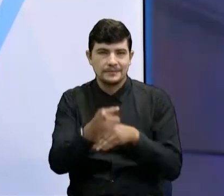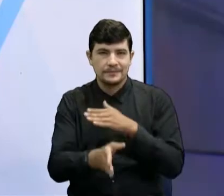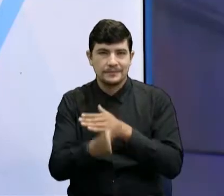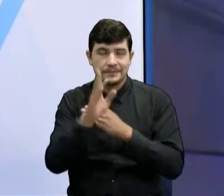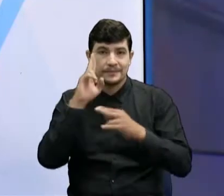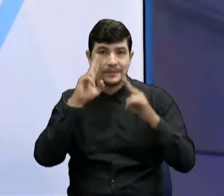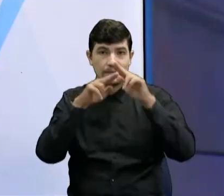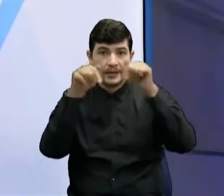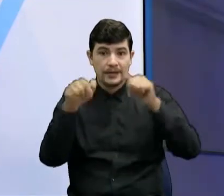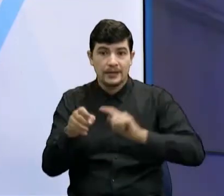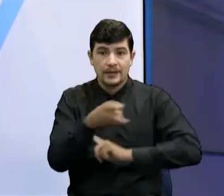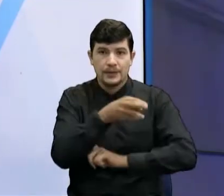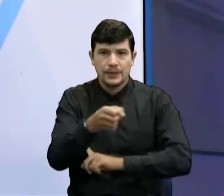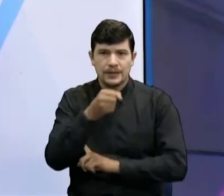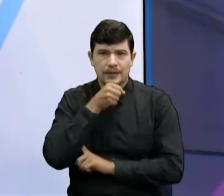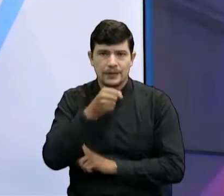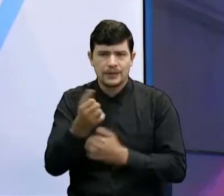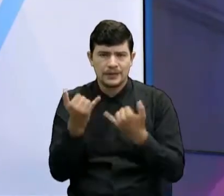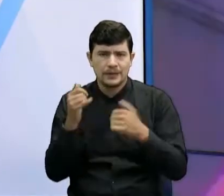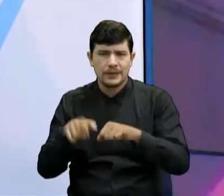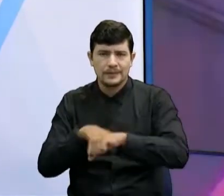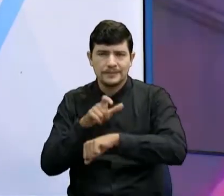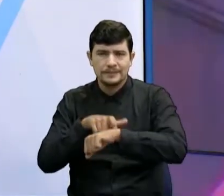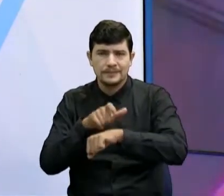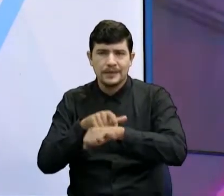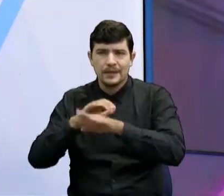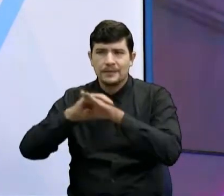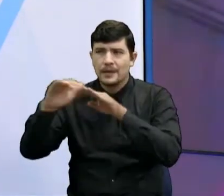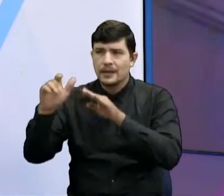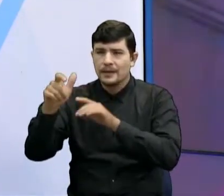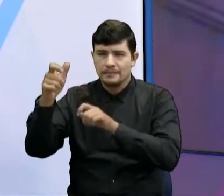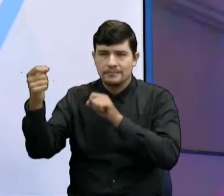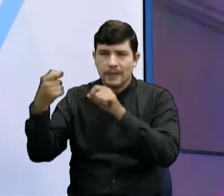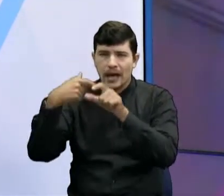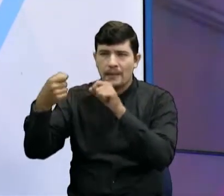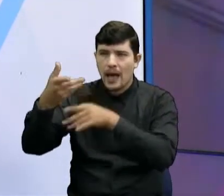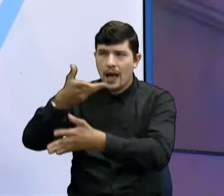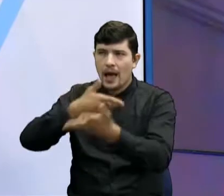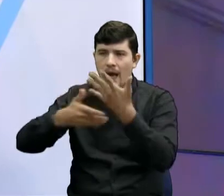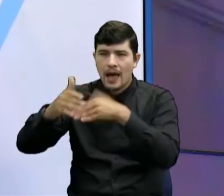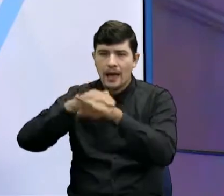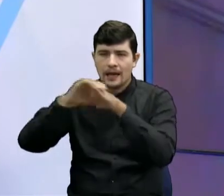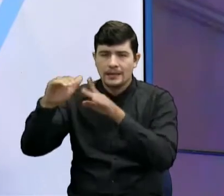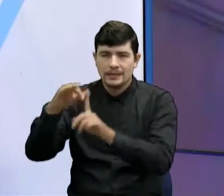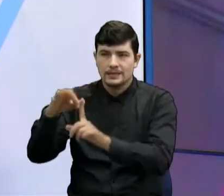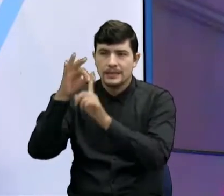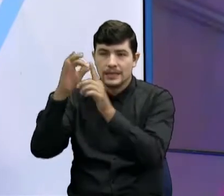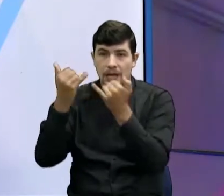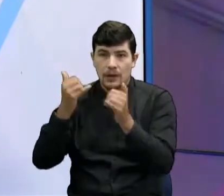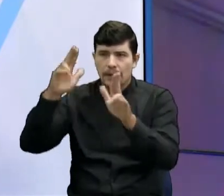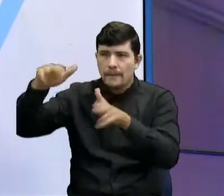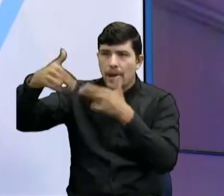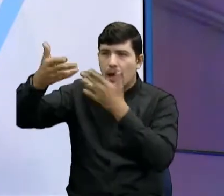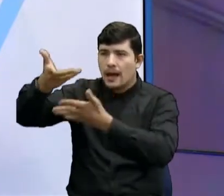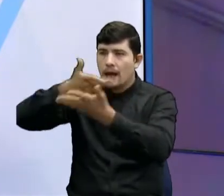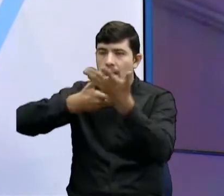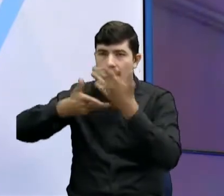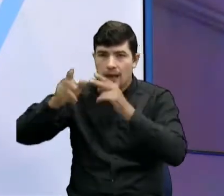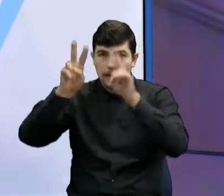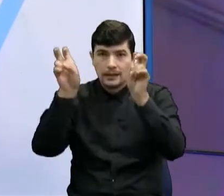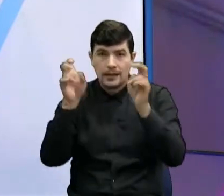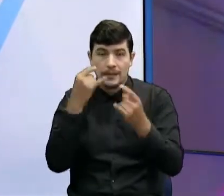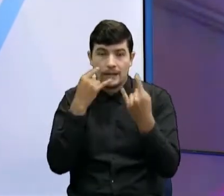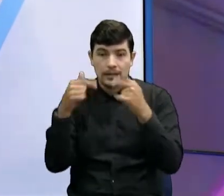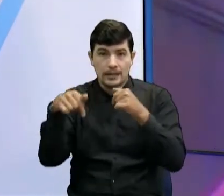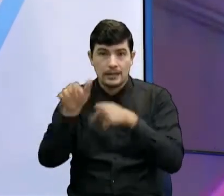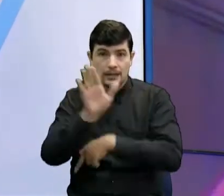En Oriente Noticias, a esta hora es momento de los invitados especiales quienes llegan vía videoconferencia para hablar sobre esos temas de interés